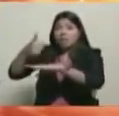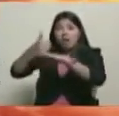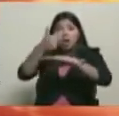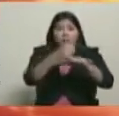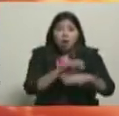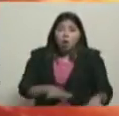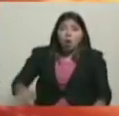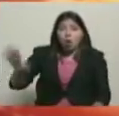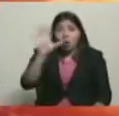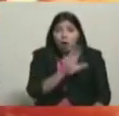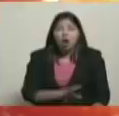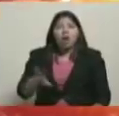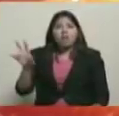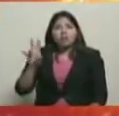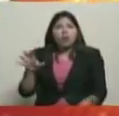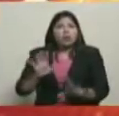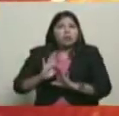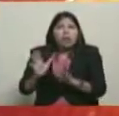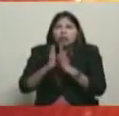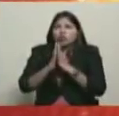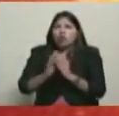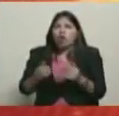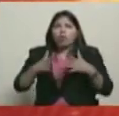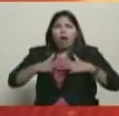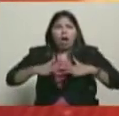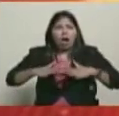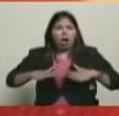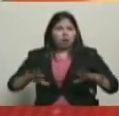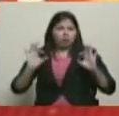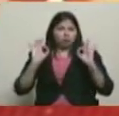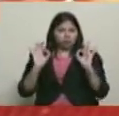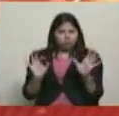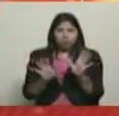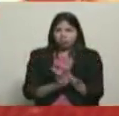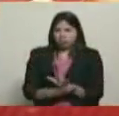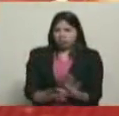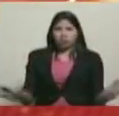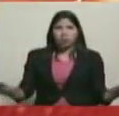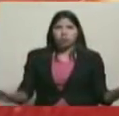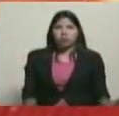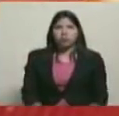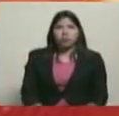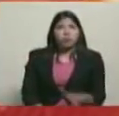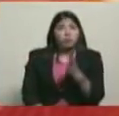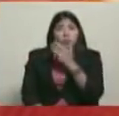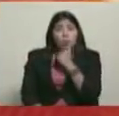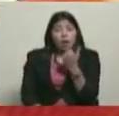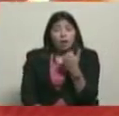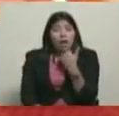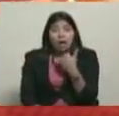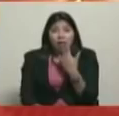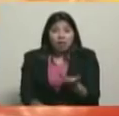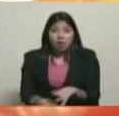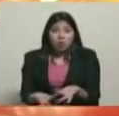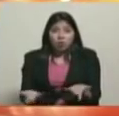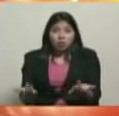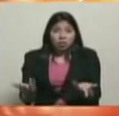gobernadores, en absoluta calma en toda Venezuela. No hay ningún tipo de